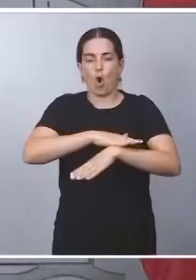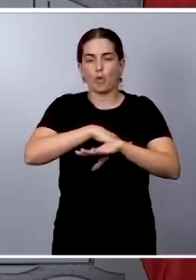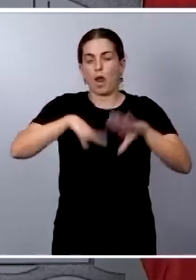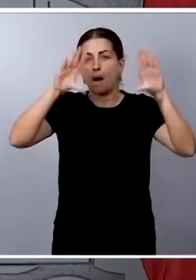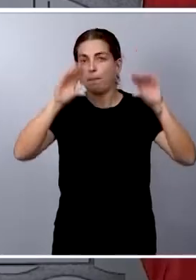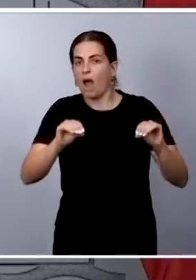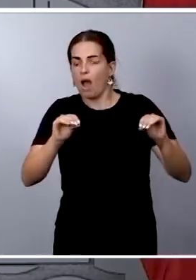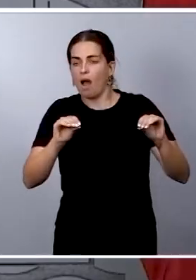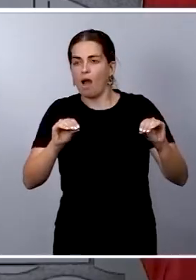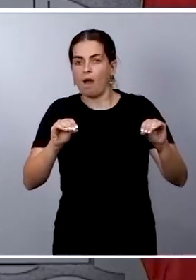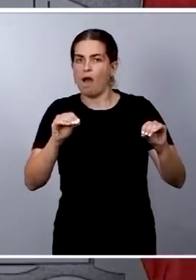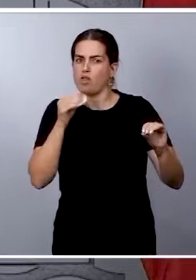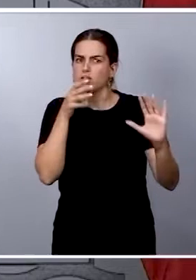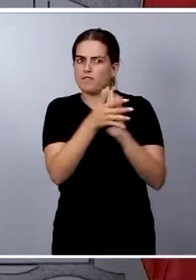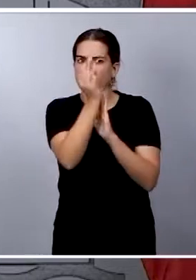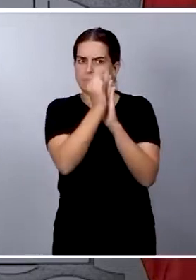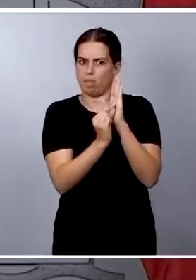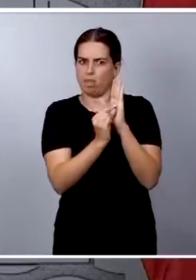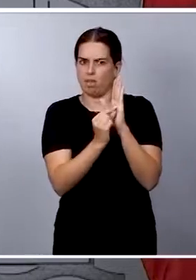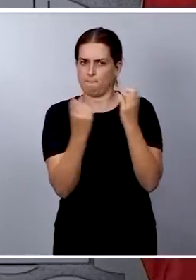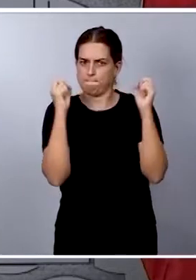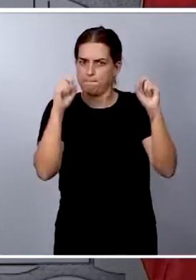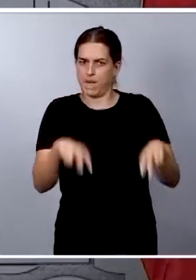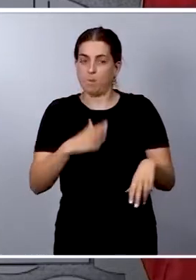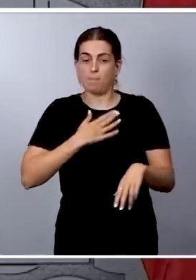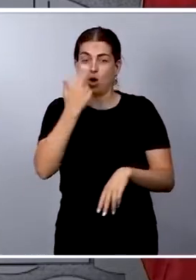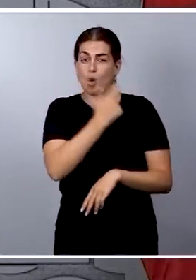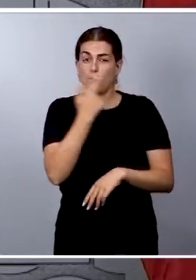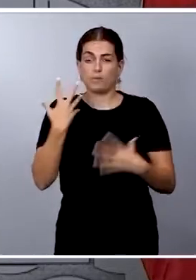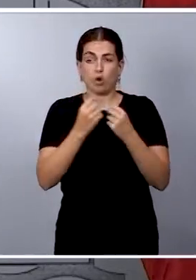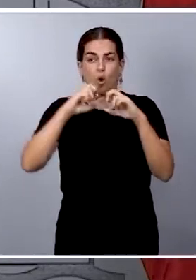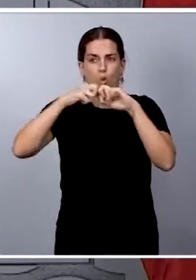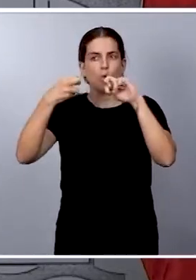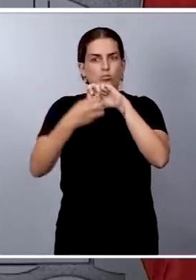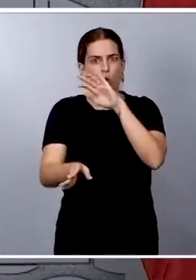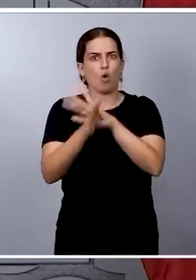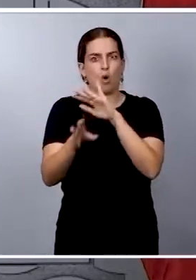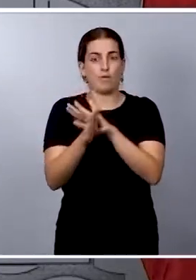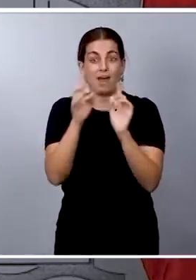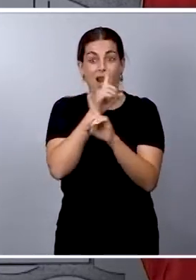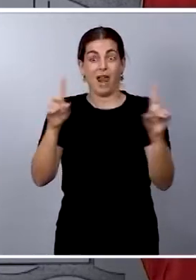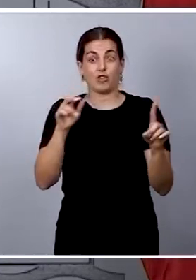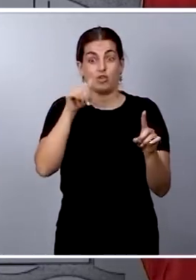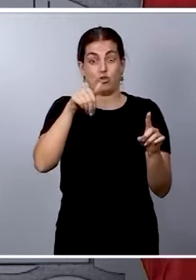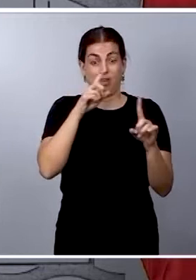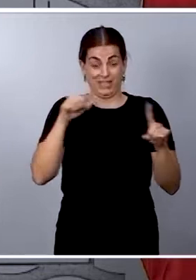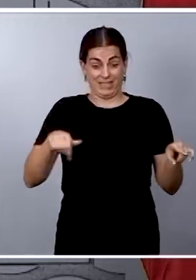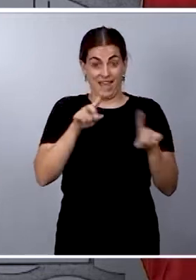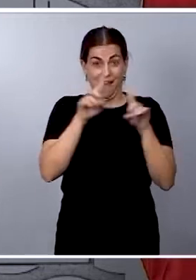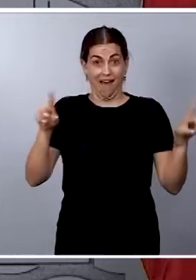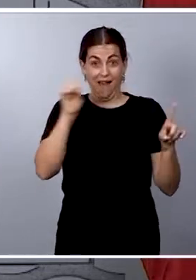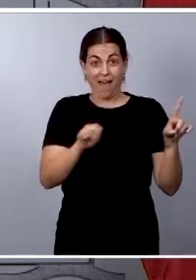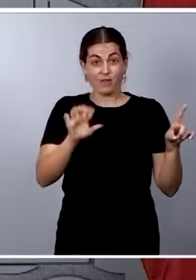Seguimos manteniendo nuestro compromiso con Bruselas de que en el año 22 llegaremos al 5%